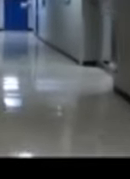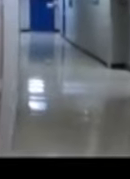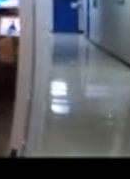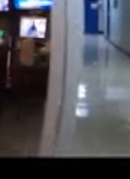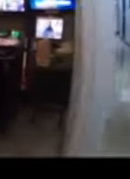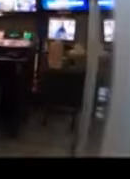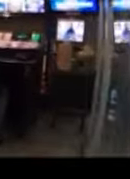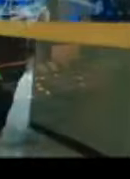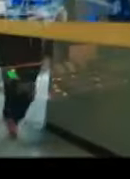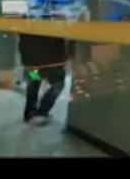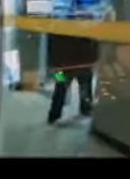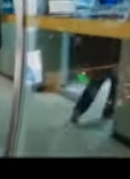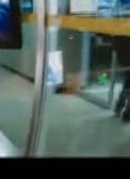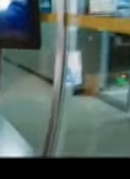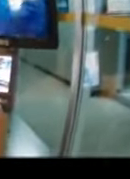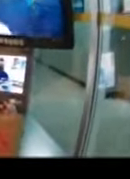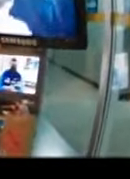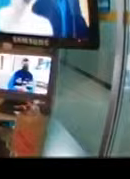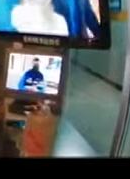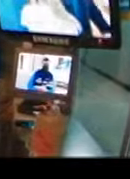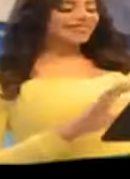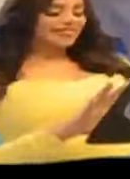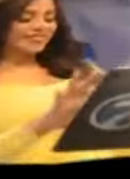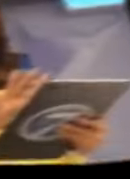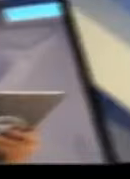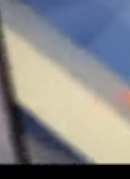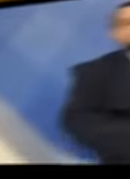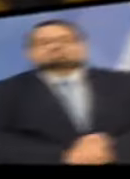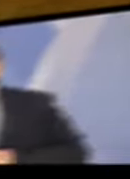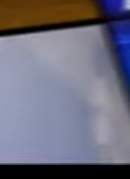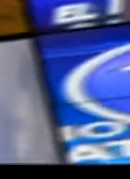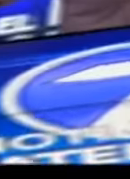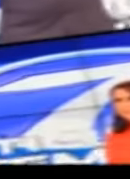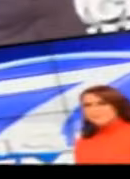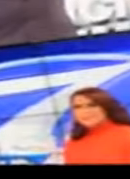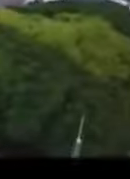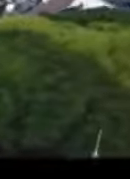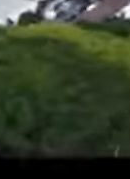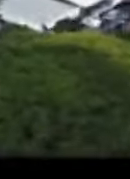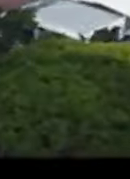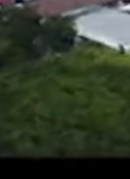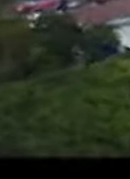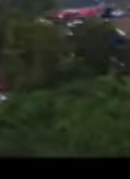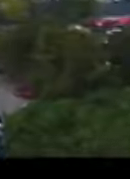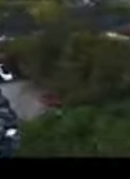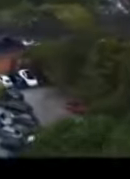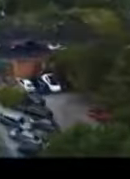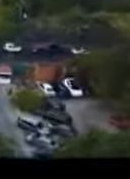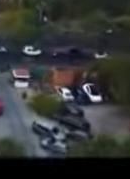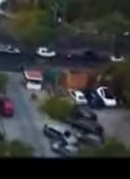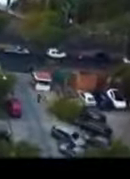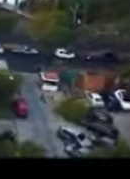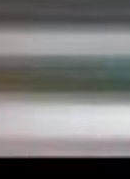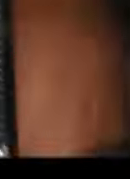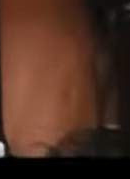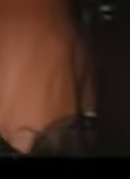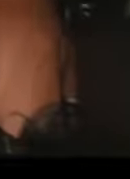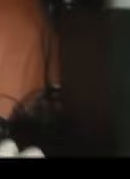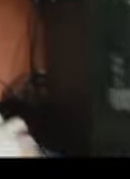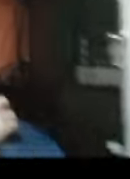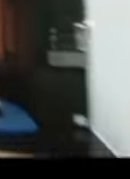Hey kid, don't ever let them get inside your head They'll tell you what to do in life instead